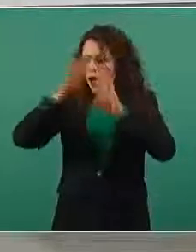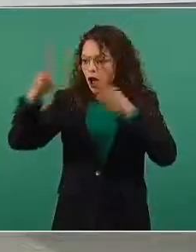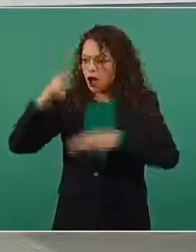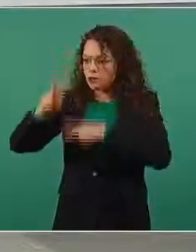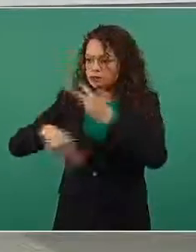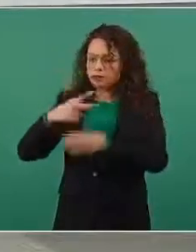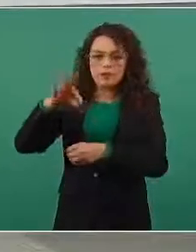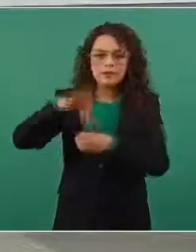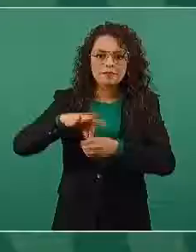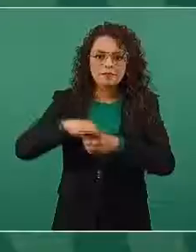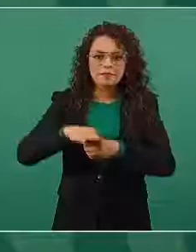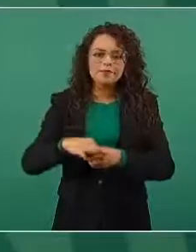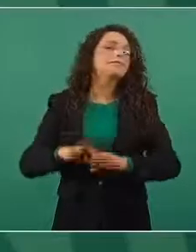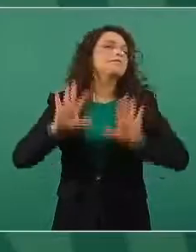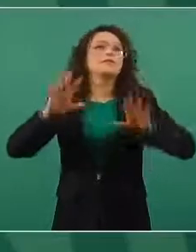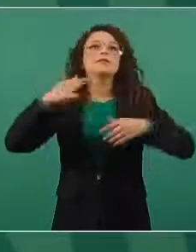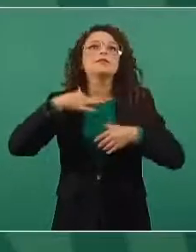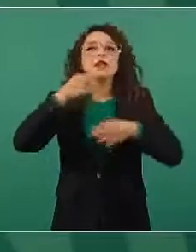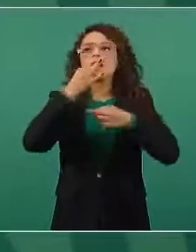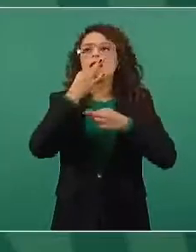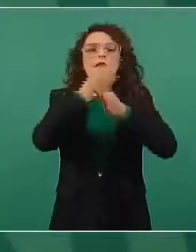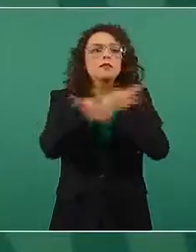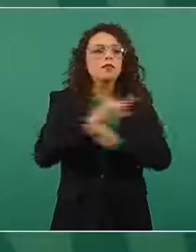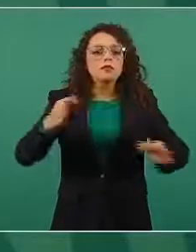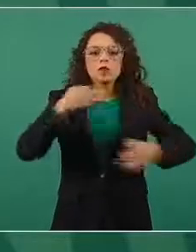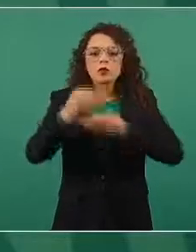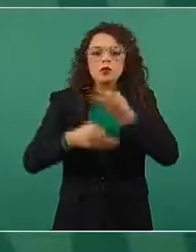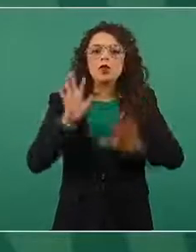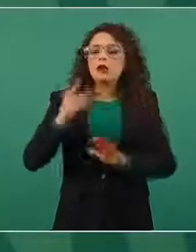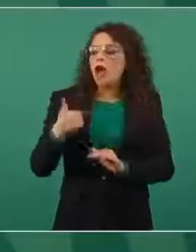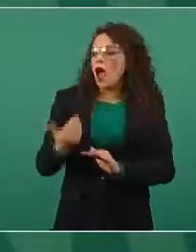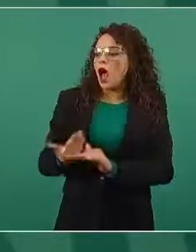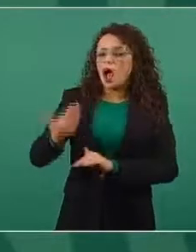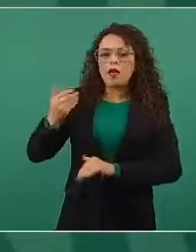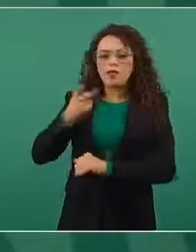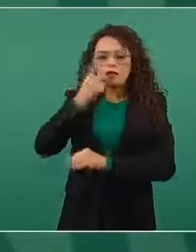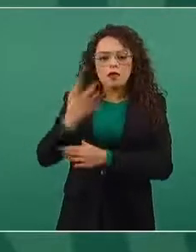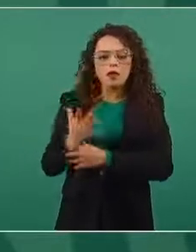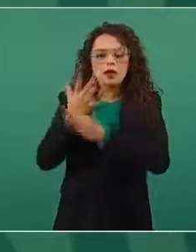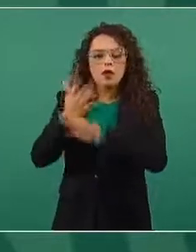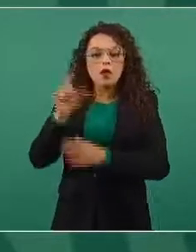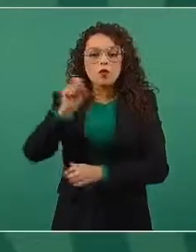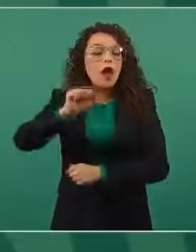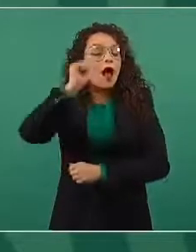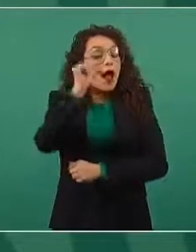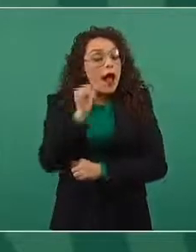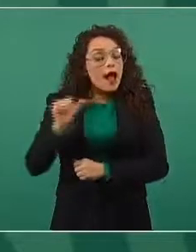decirle a todos los ciudadanos lo que ya externé el día de ayer.